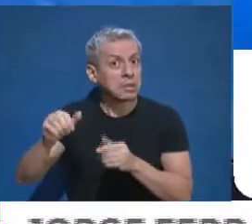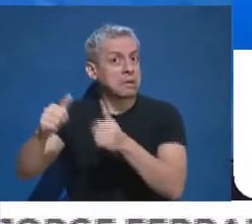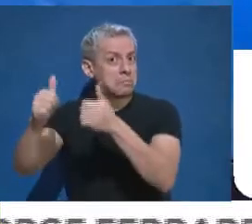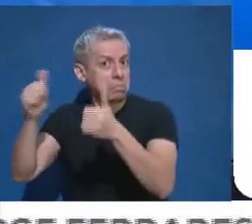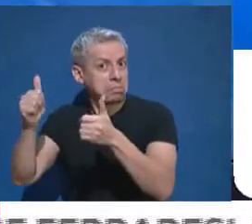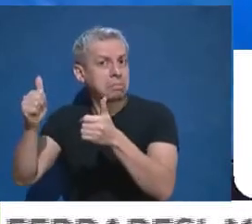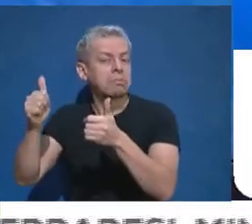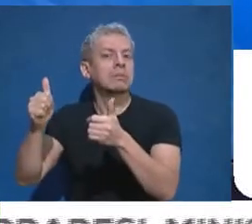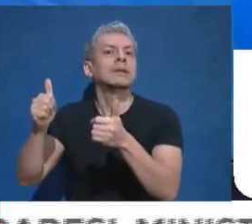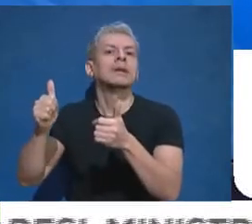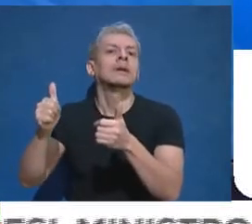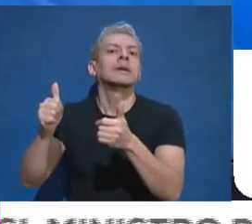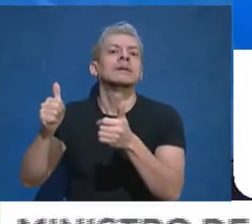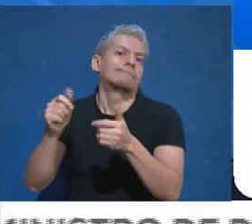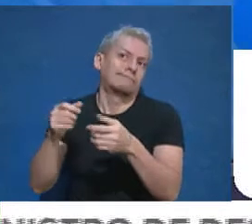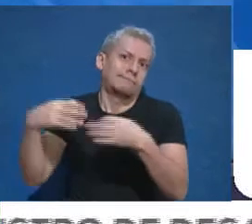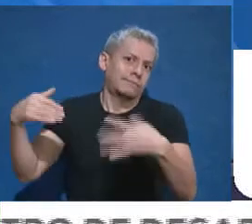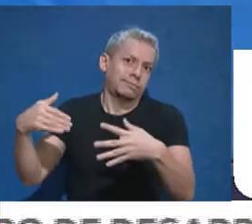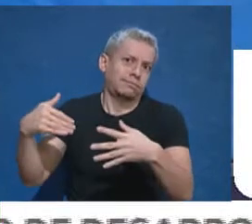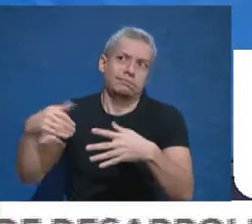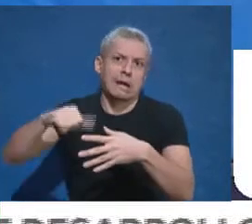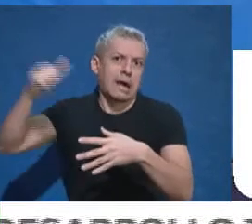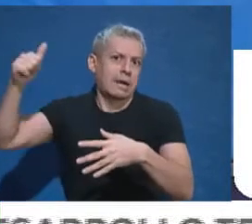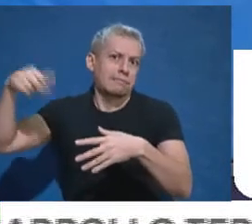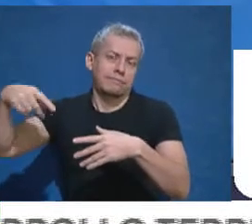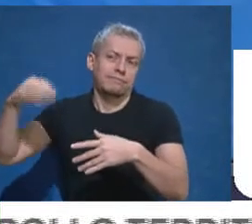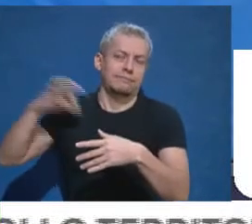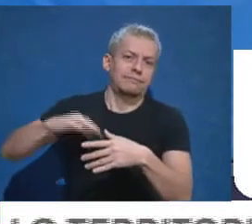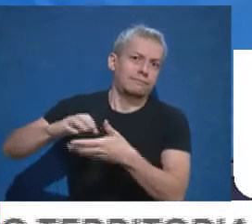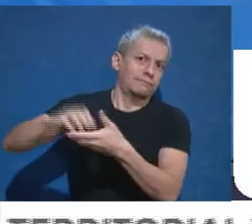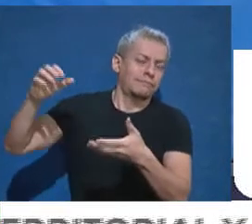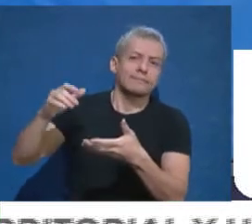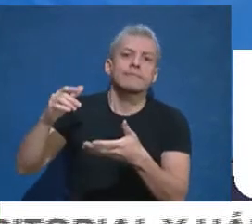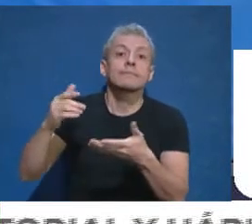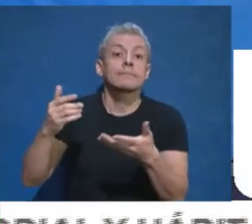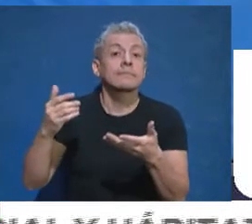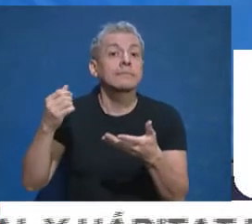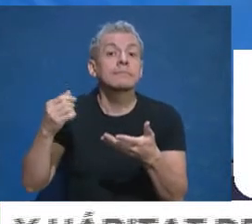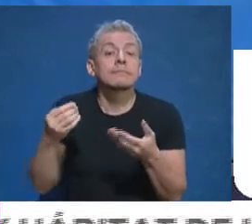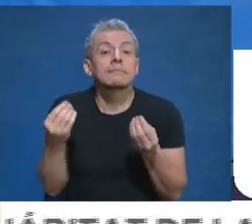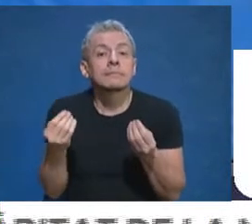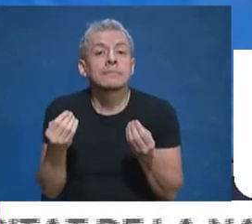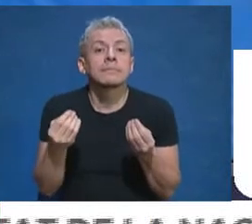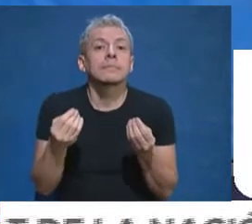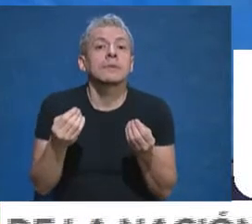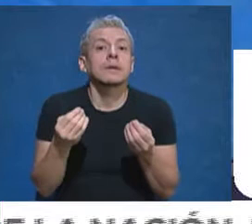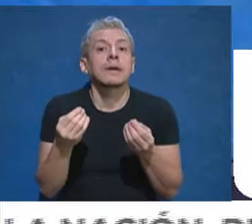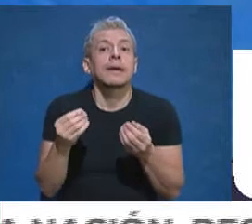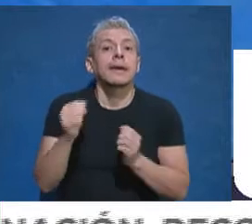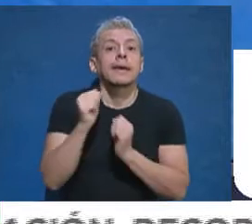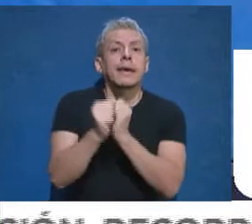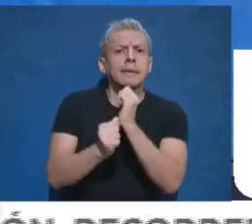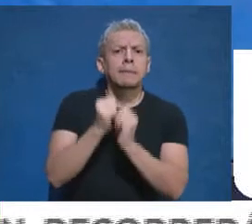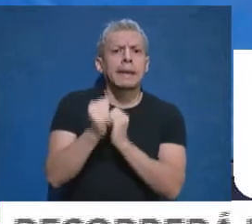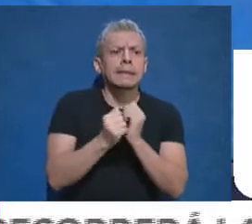diferimientos recibe un beneficio muy amplio, muy grande. Este tipo de beneficio lo que hace es que la mirada de las empresas